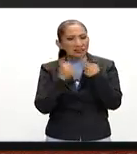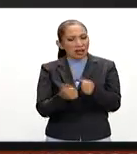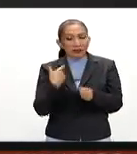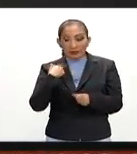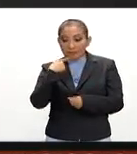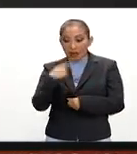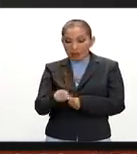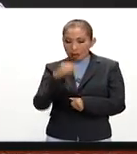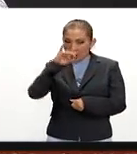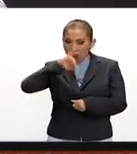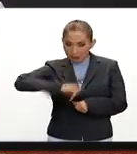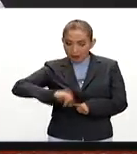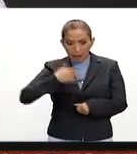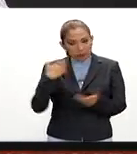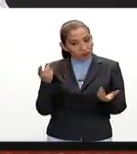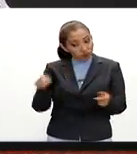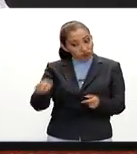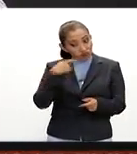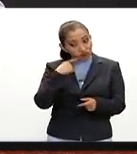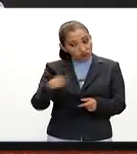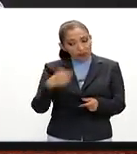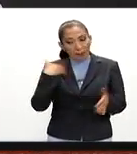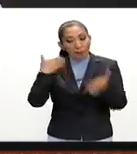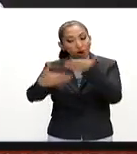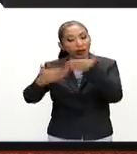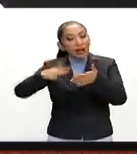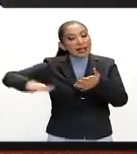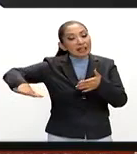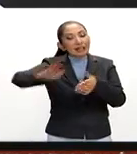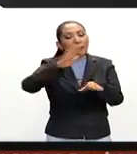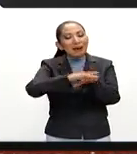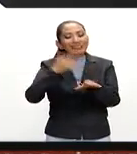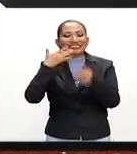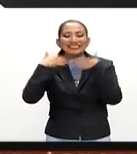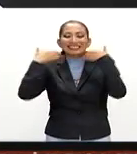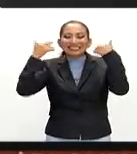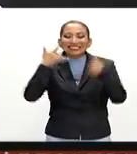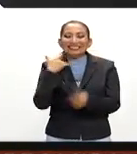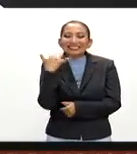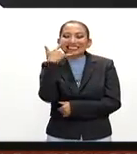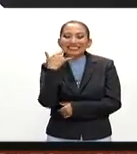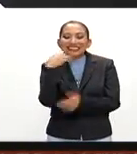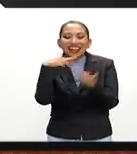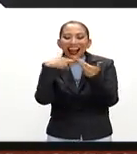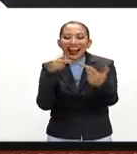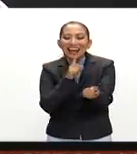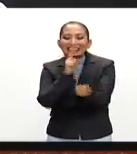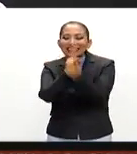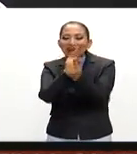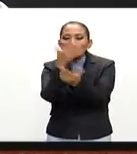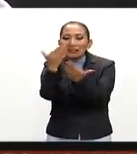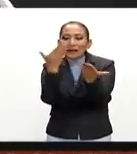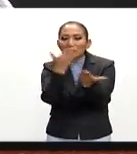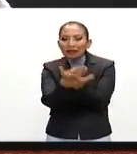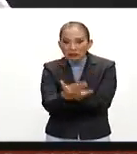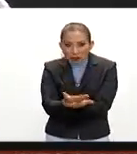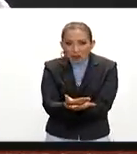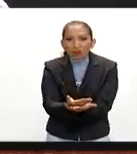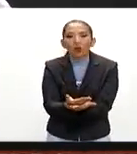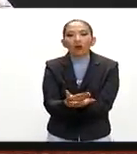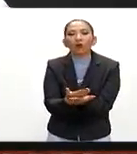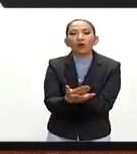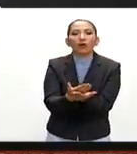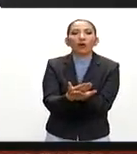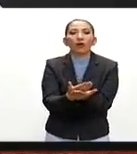instrucciones de nuestros jefes en modernizar y hacer más amigable y mucho mejor la relación que existe el servicio que hay del